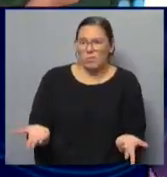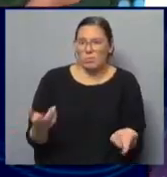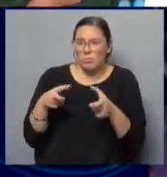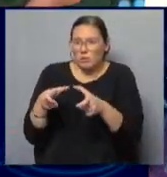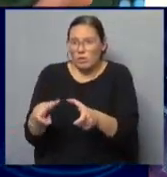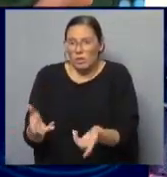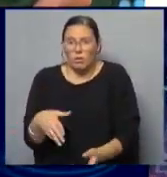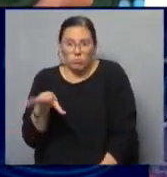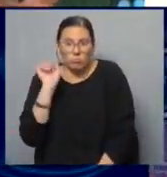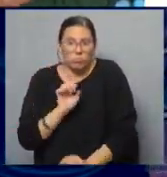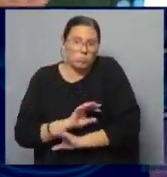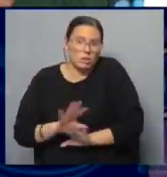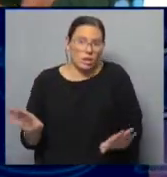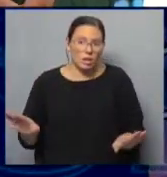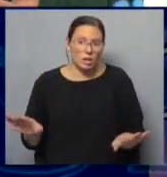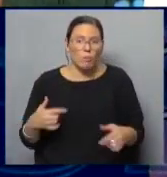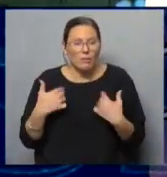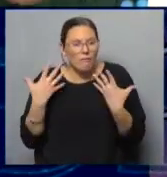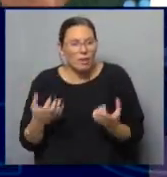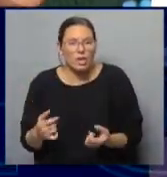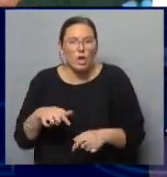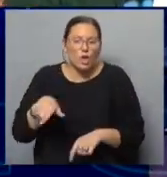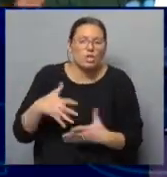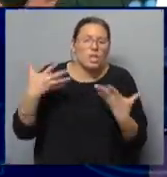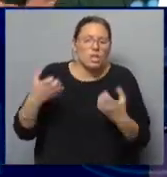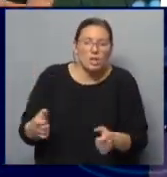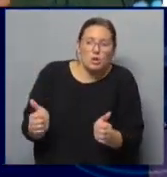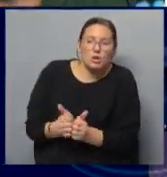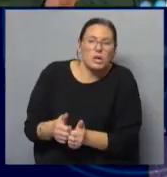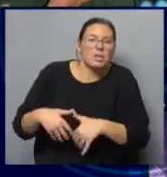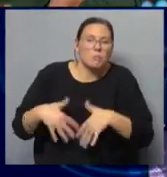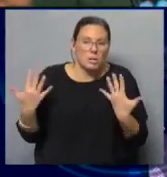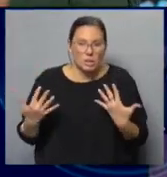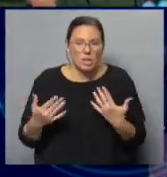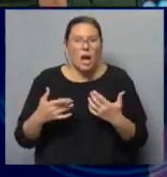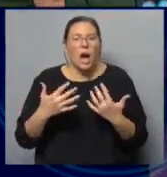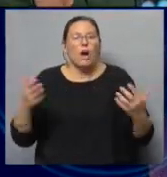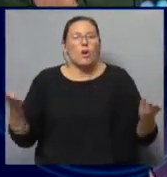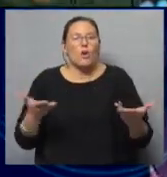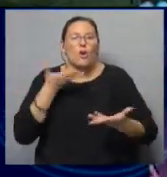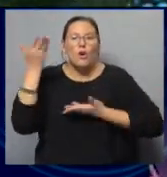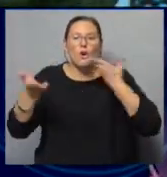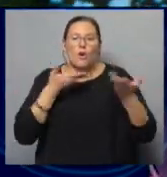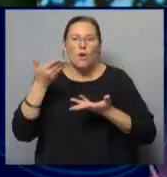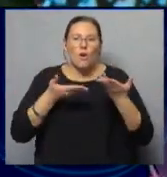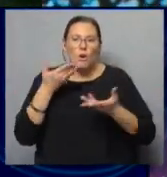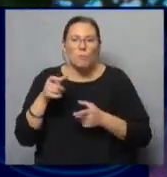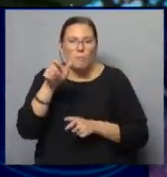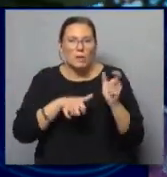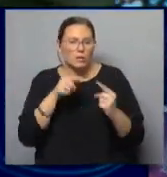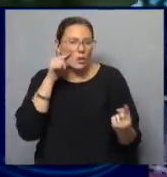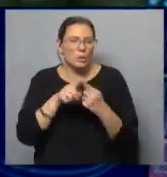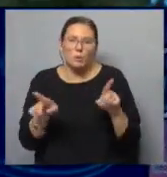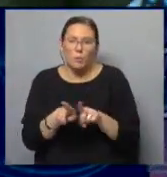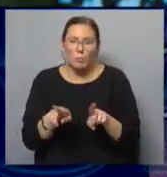el disco. Claro. O sea, lo escucho cuando yo quiero, en donde quiero, con quien quiero. La gracia que tiene un concierto es que va toda gente con un fin común,